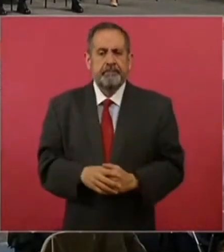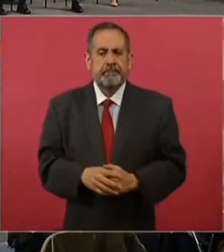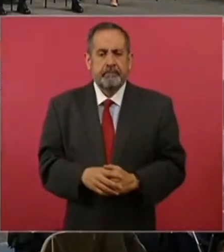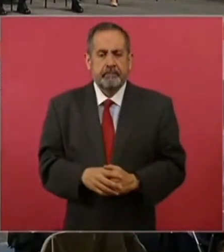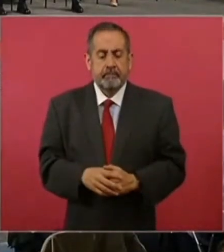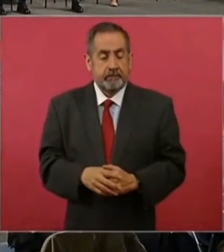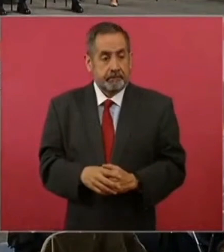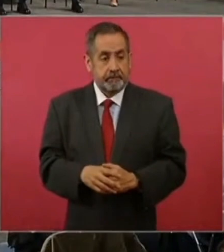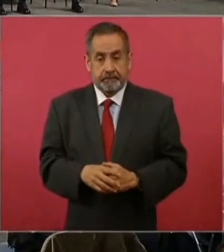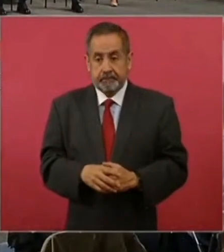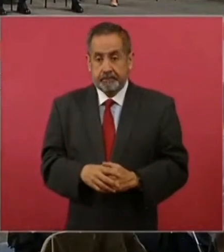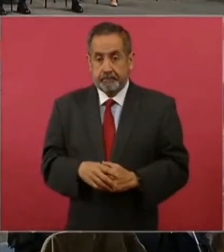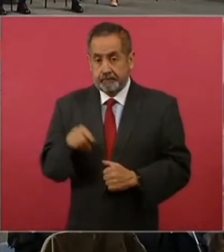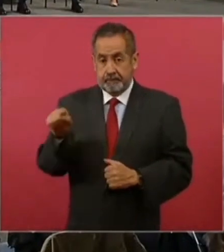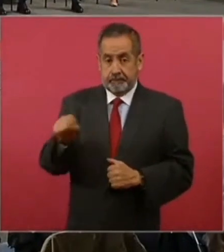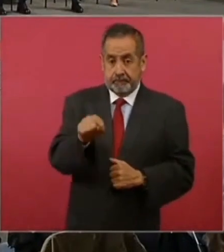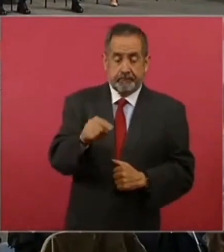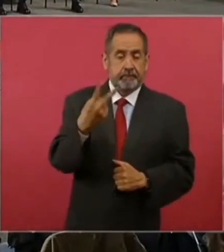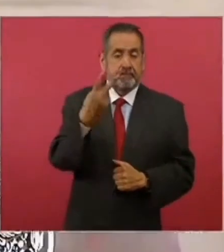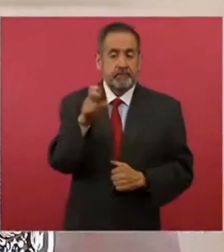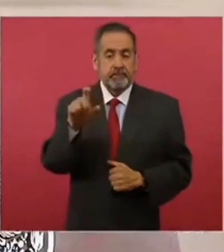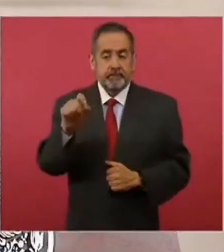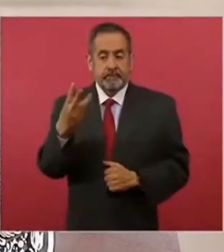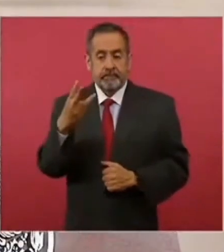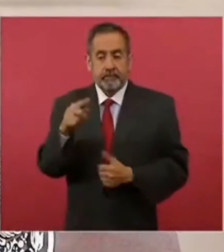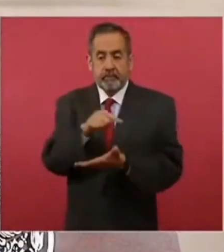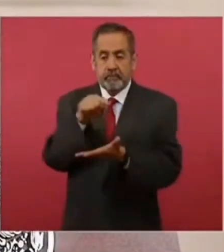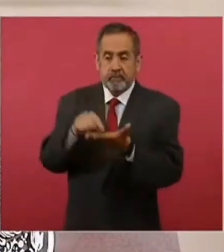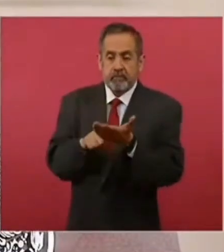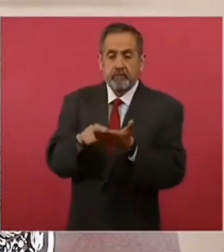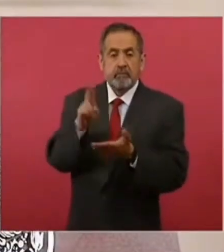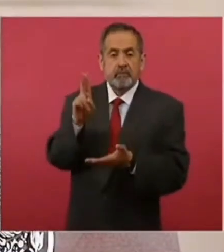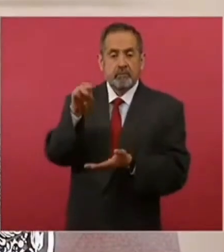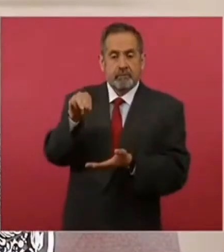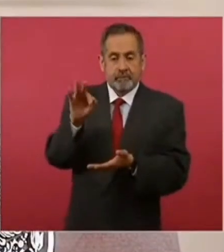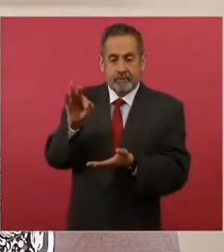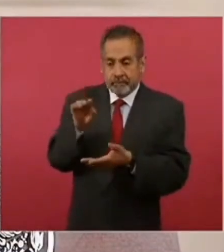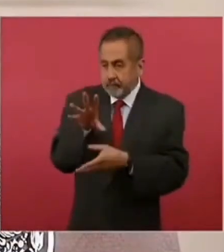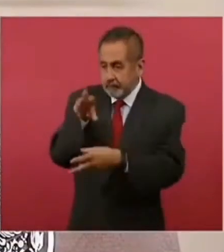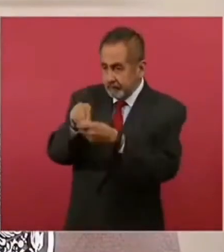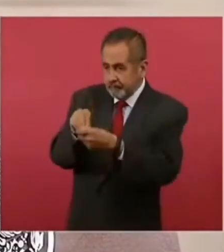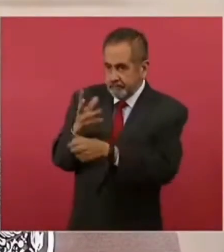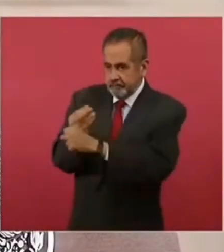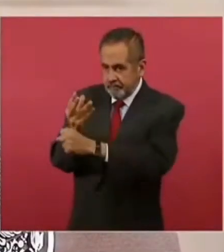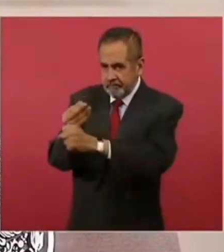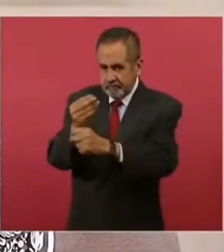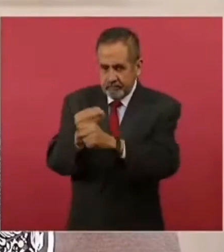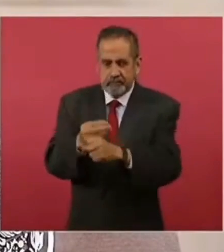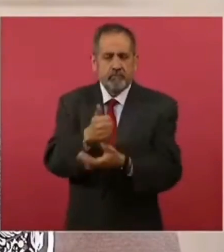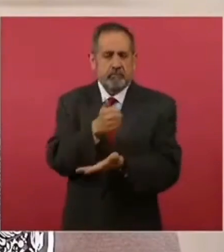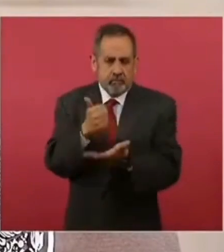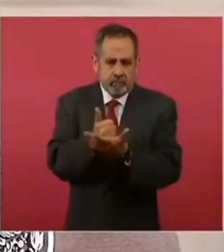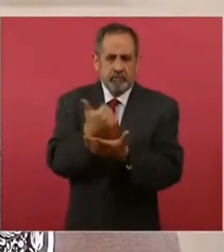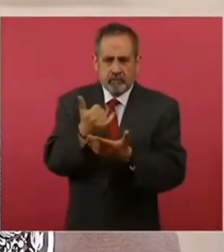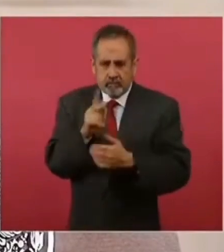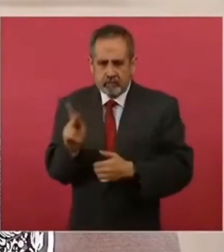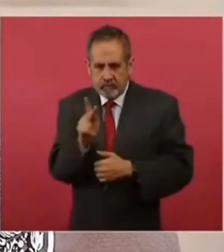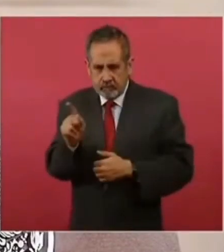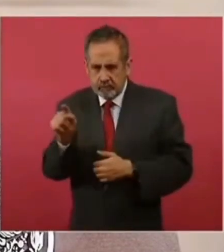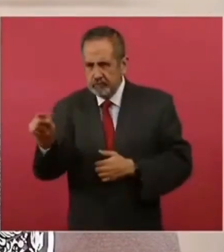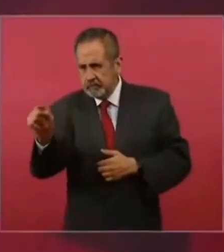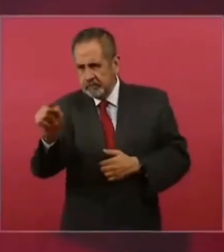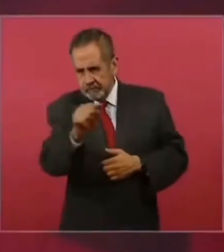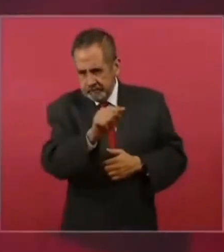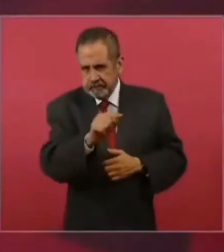Rehabilitamos ya 223 unidades de salud urbanas y rurales. Se construyeron